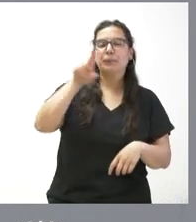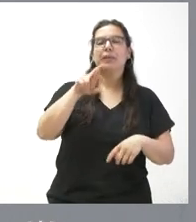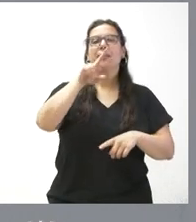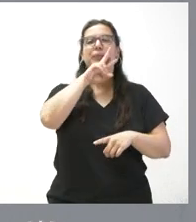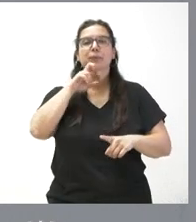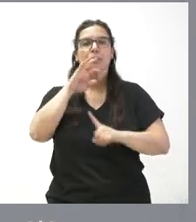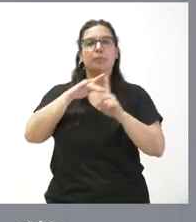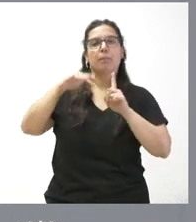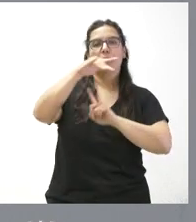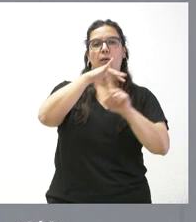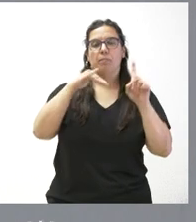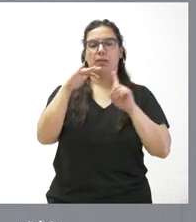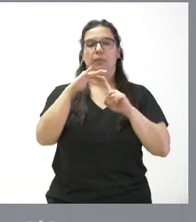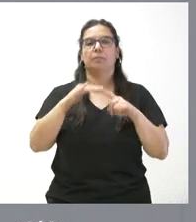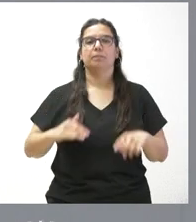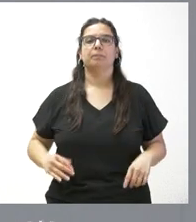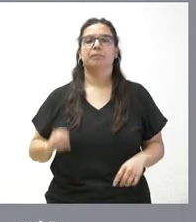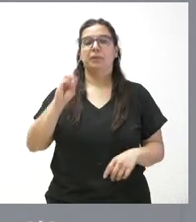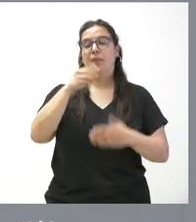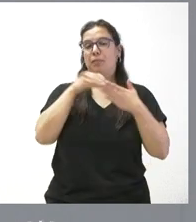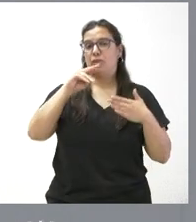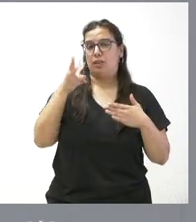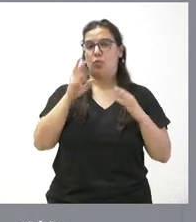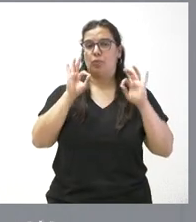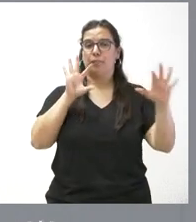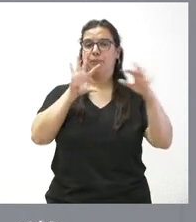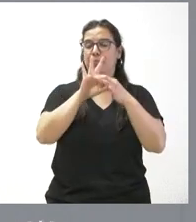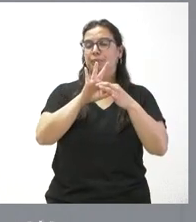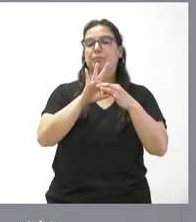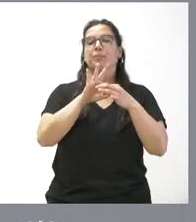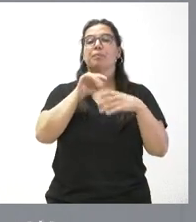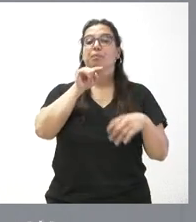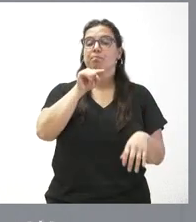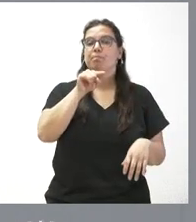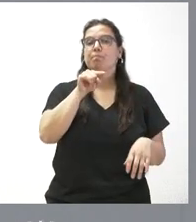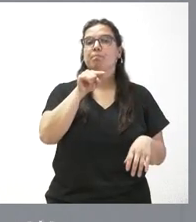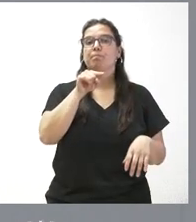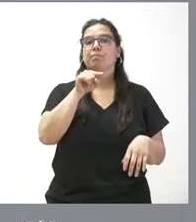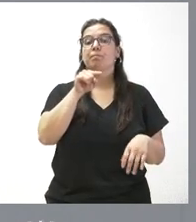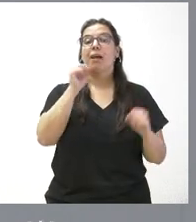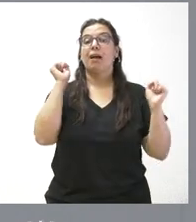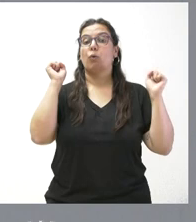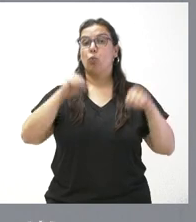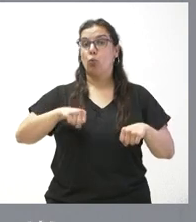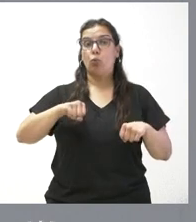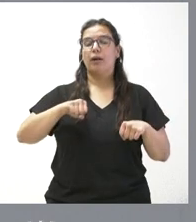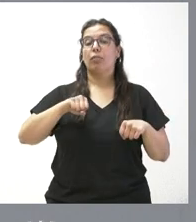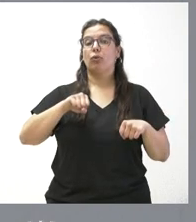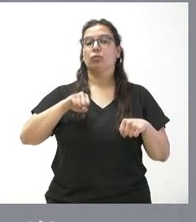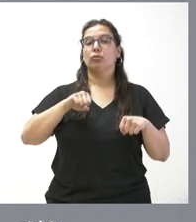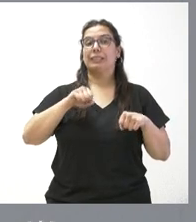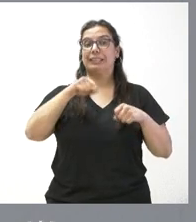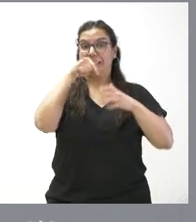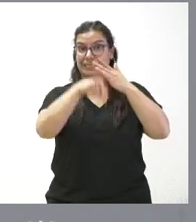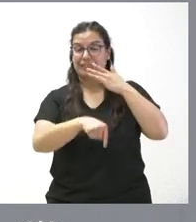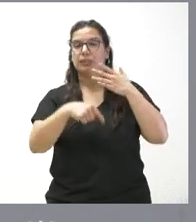millones de euros para restauración y conservación del medioambiente. Entre los principales acuerdos para estos 13 millones de euros está el